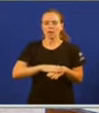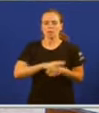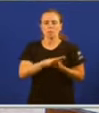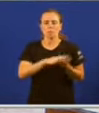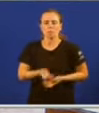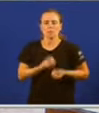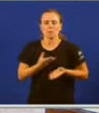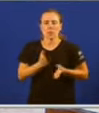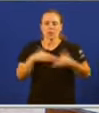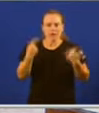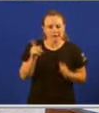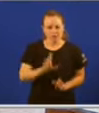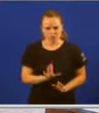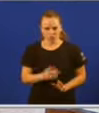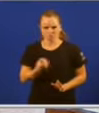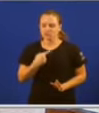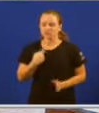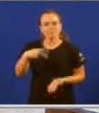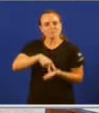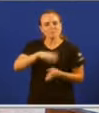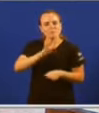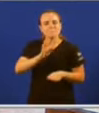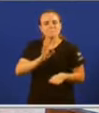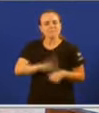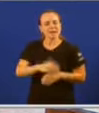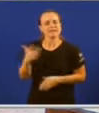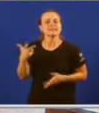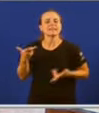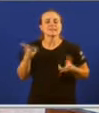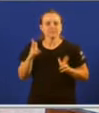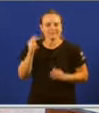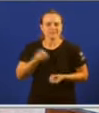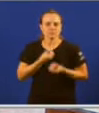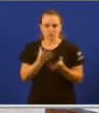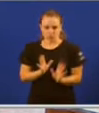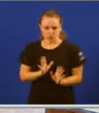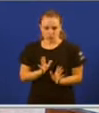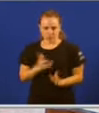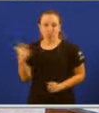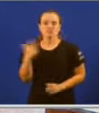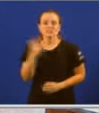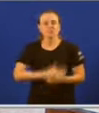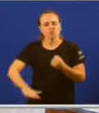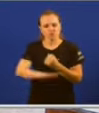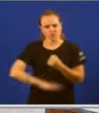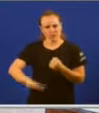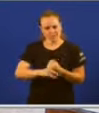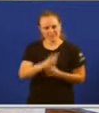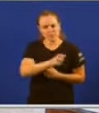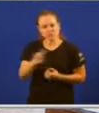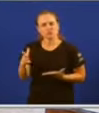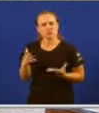Eu veño aquí a exercer a liberdade de expresión que é un dereito fundamental que, por certo, lle costou a vida a moita xente.